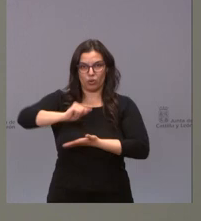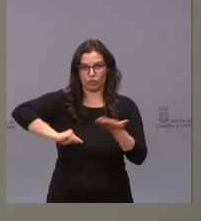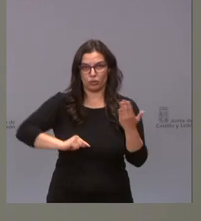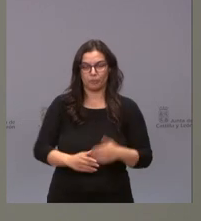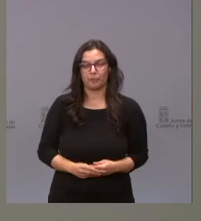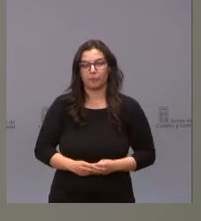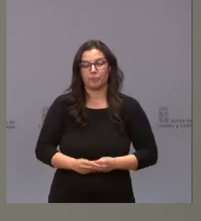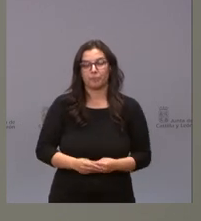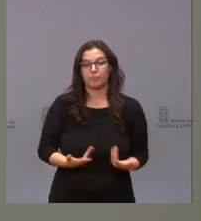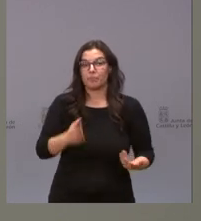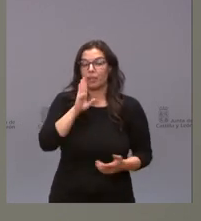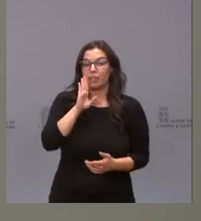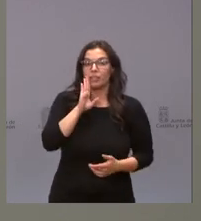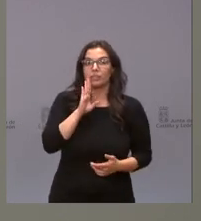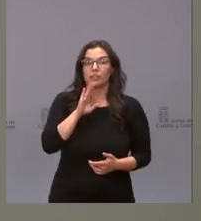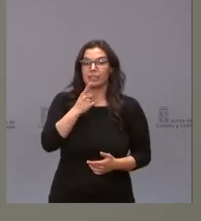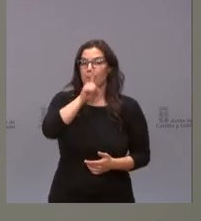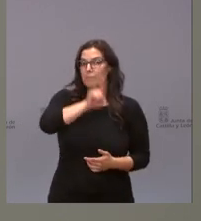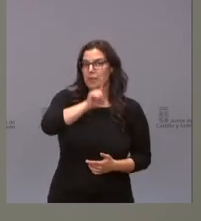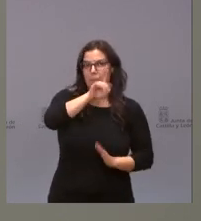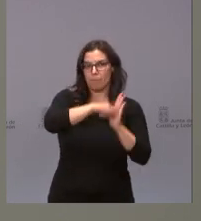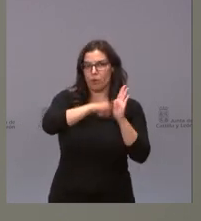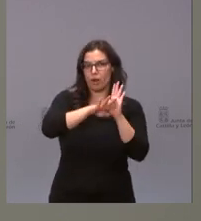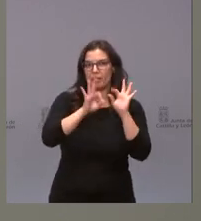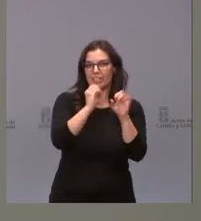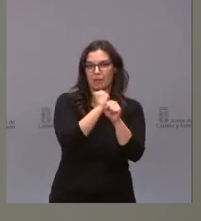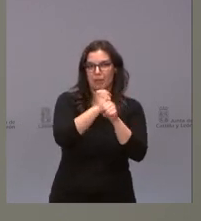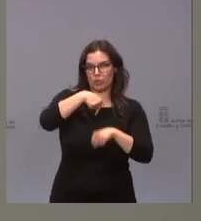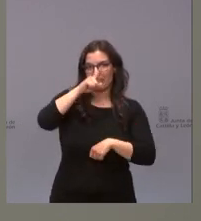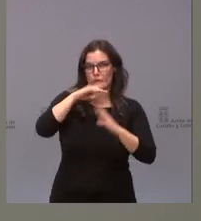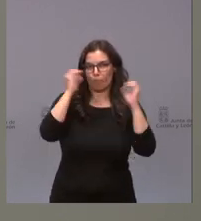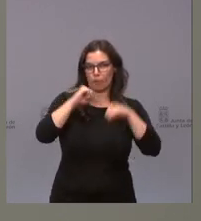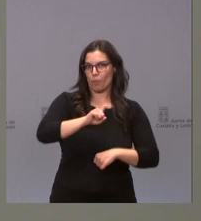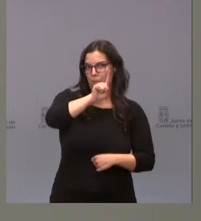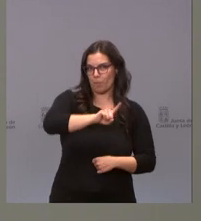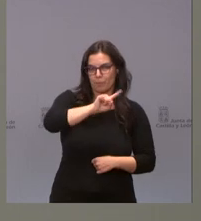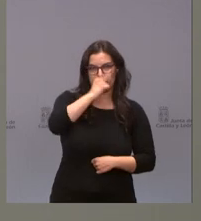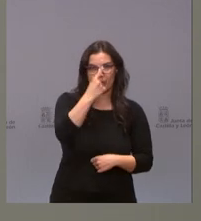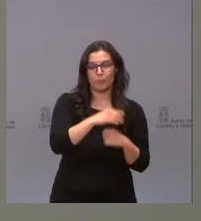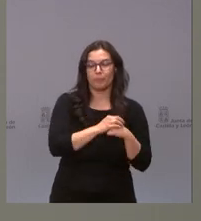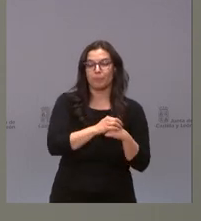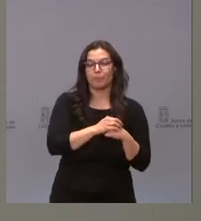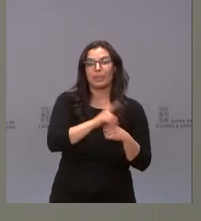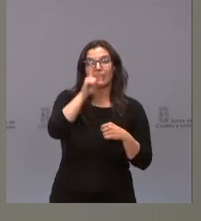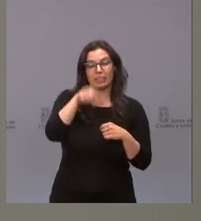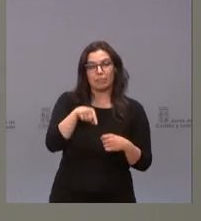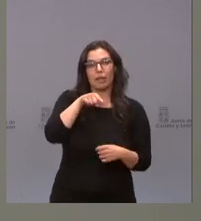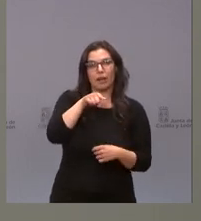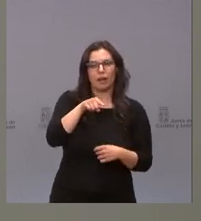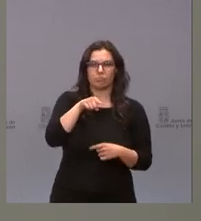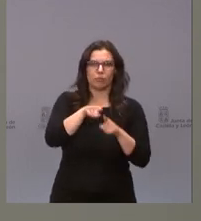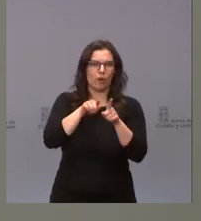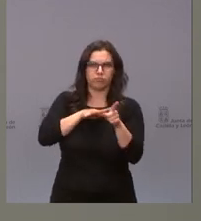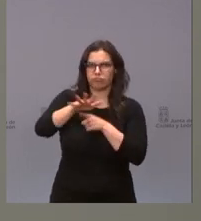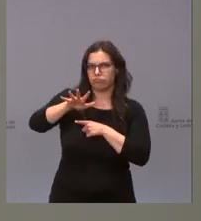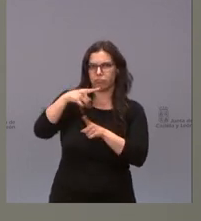Como digo, es el primero de los programas de empleo que aprobamos este año y es también uno de los programas locales de empleo de mayor impacto.